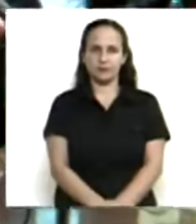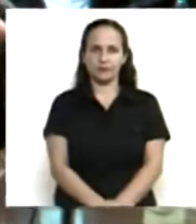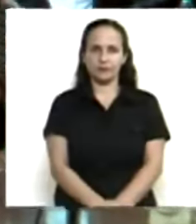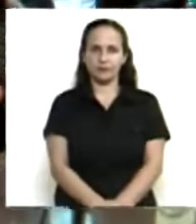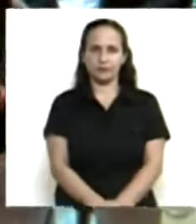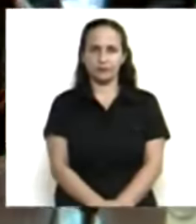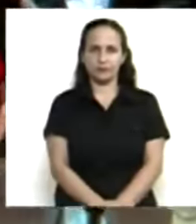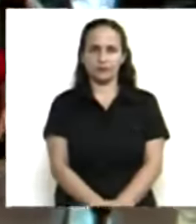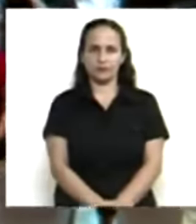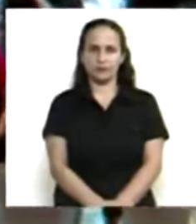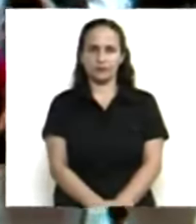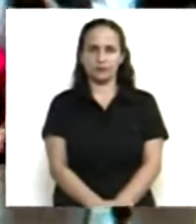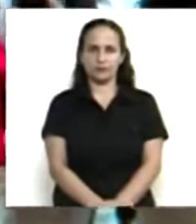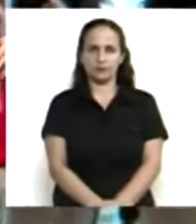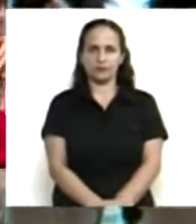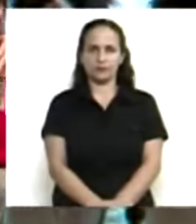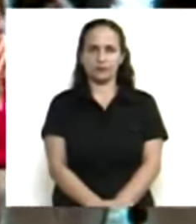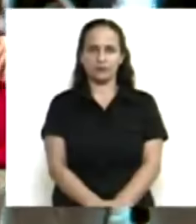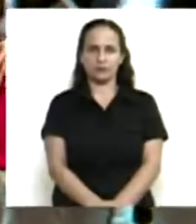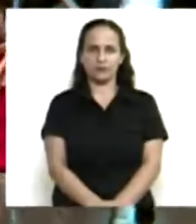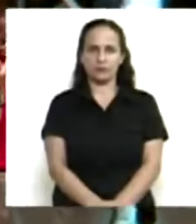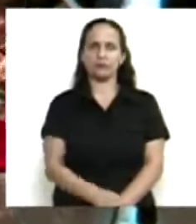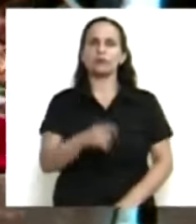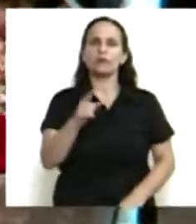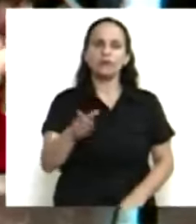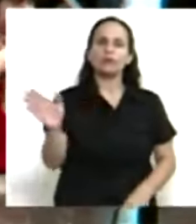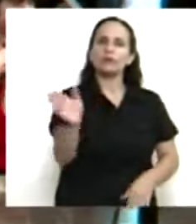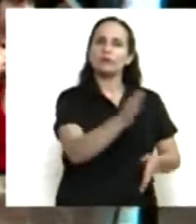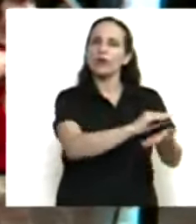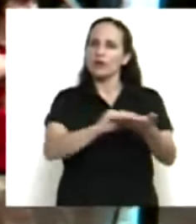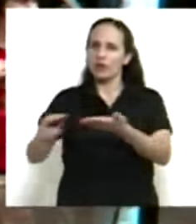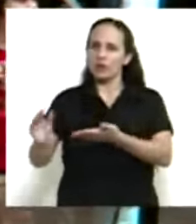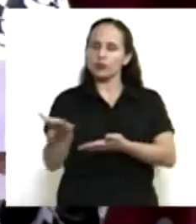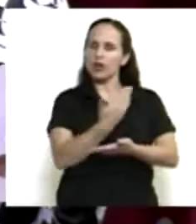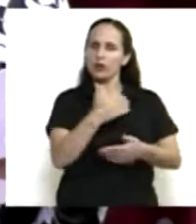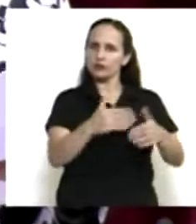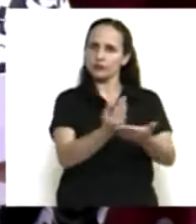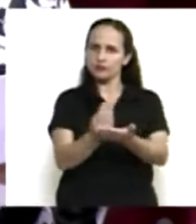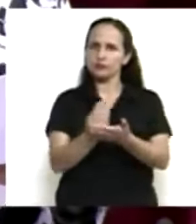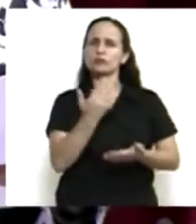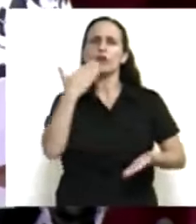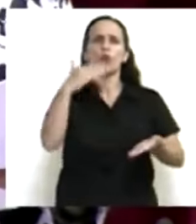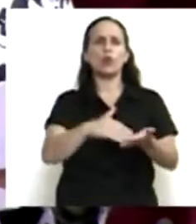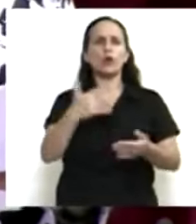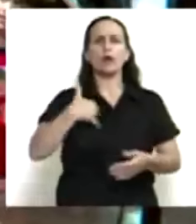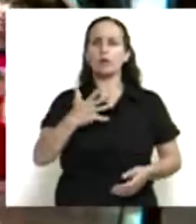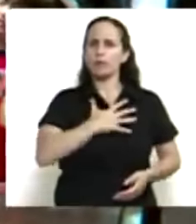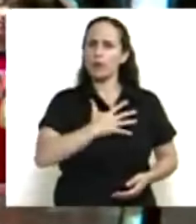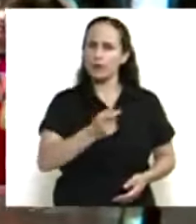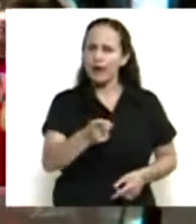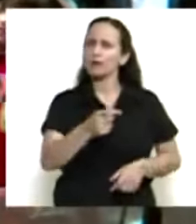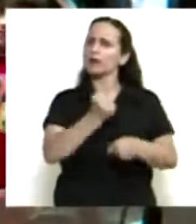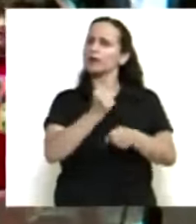Hola, ¿cómo están? Señores diputados electos, juráis por la patria desempeñar